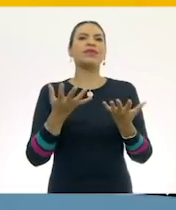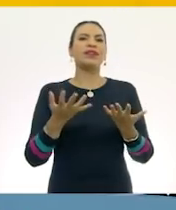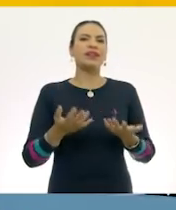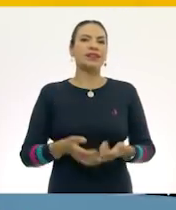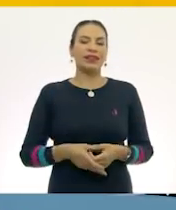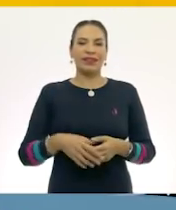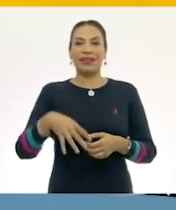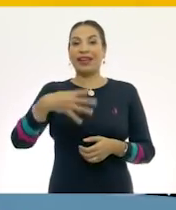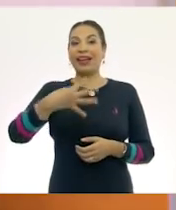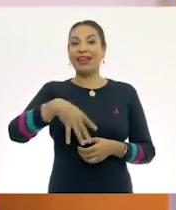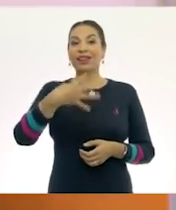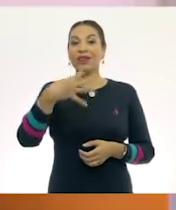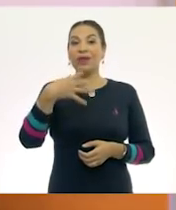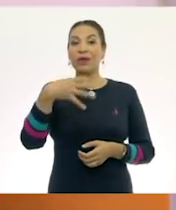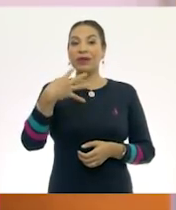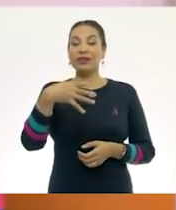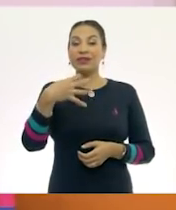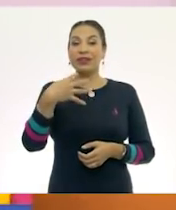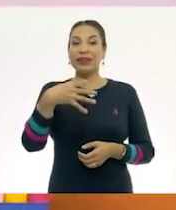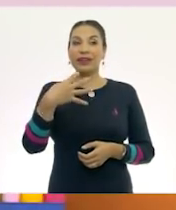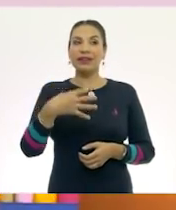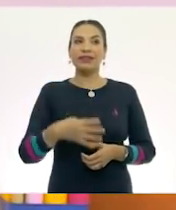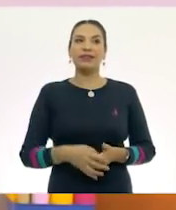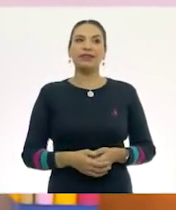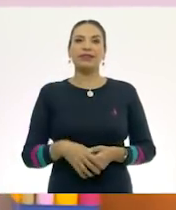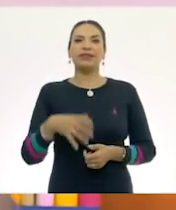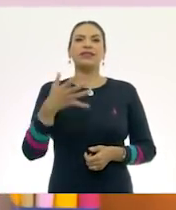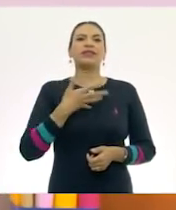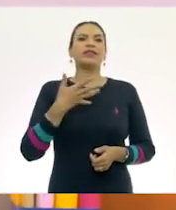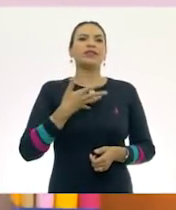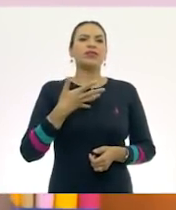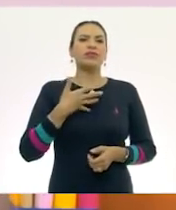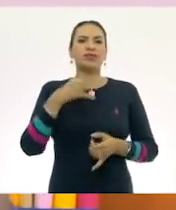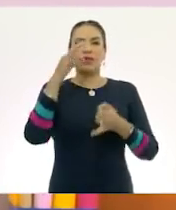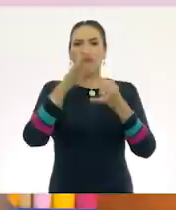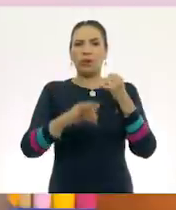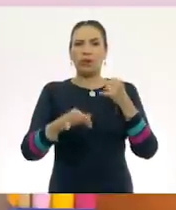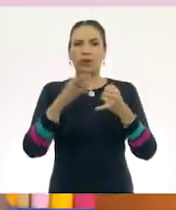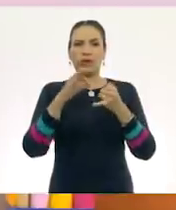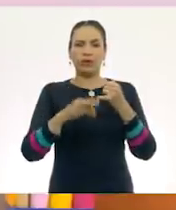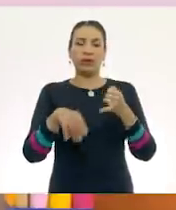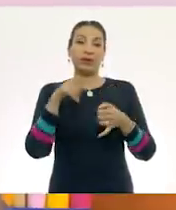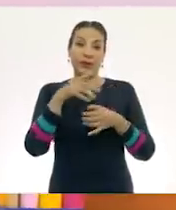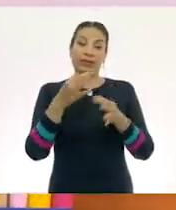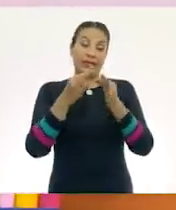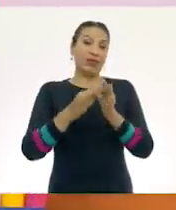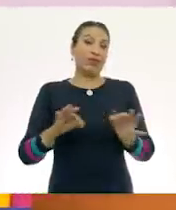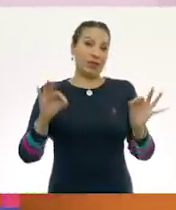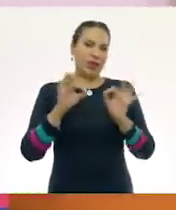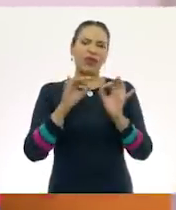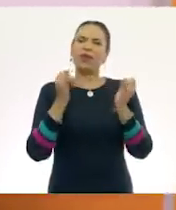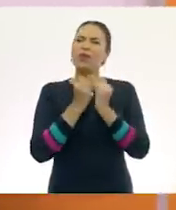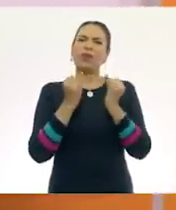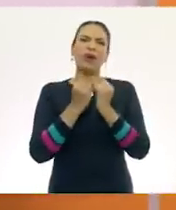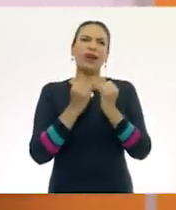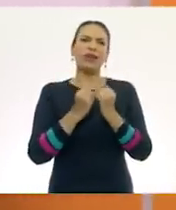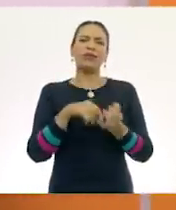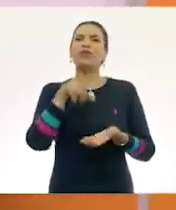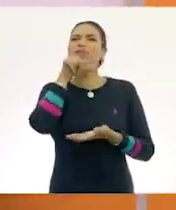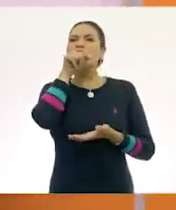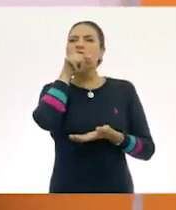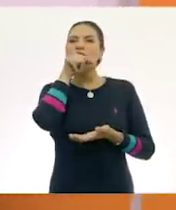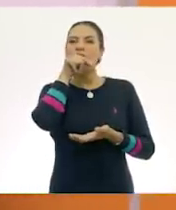¡Sí! ¡Catorce! ¡Llevamos catorce! Y tenemos por último, pero no menos importante... ¡Un